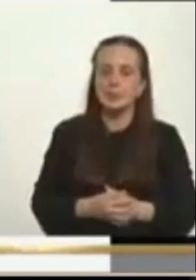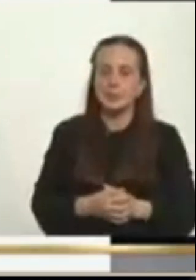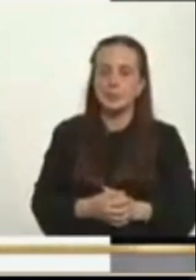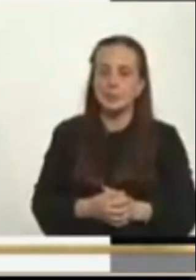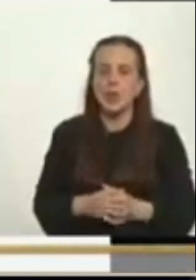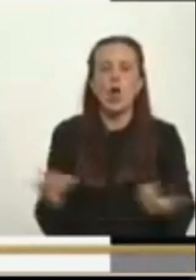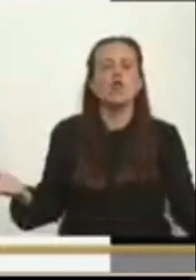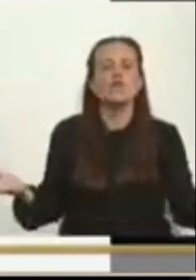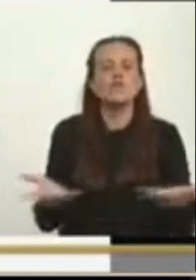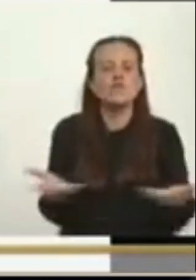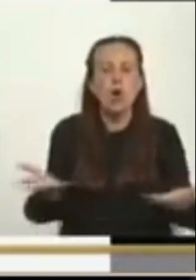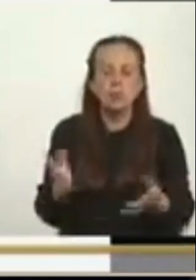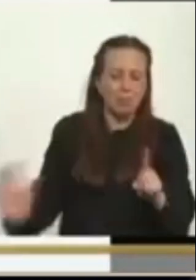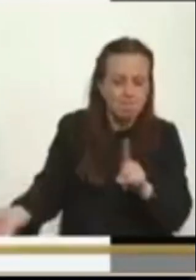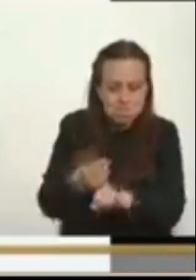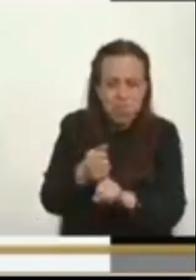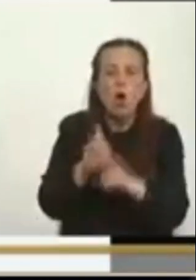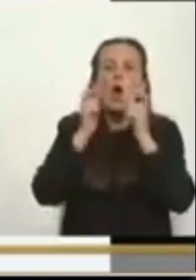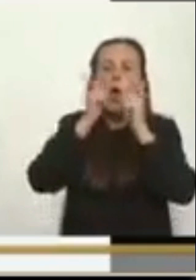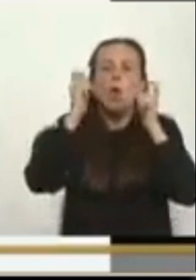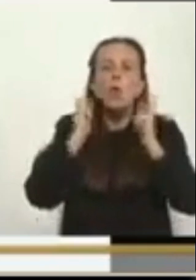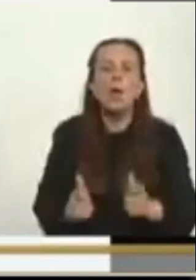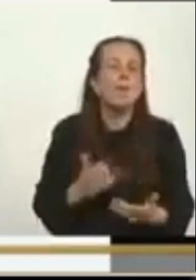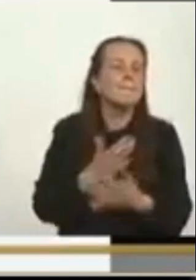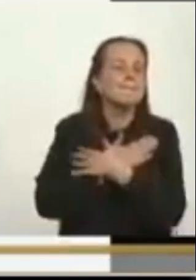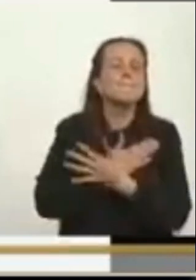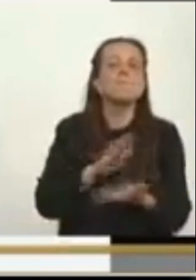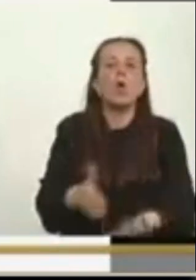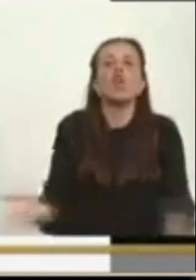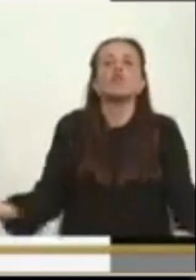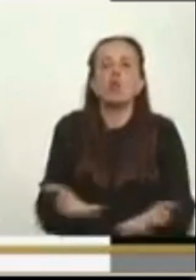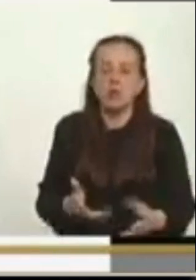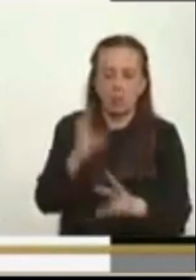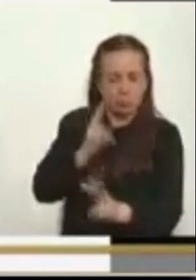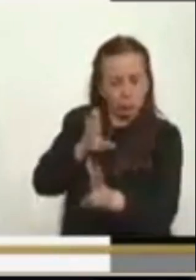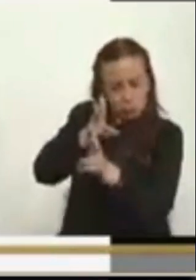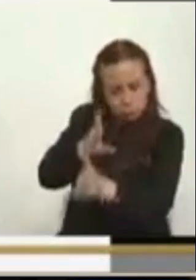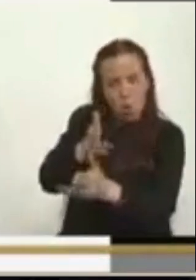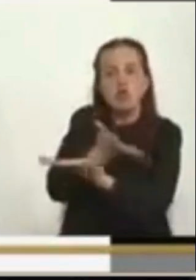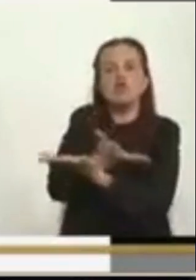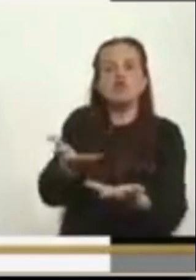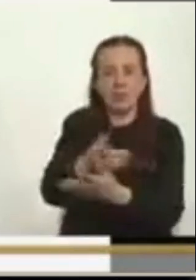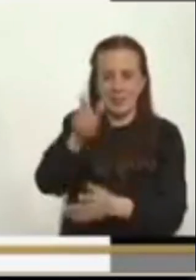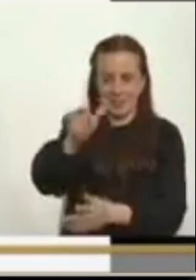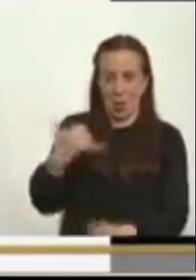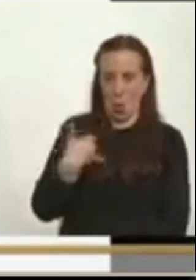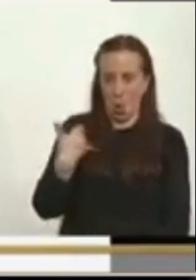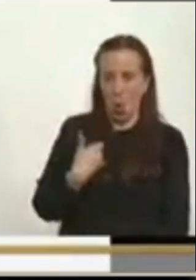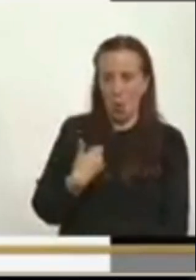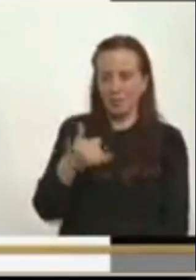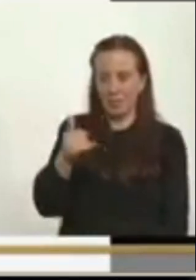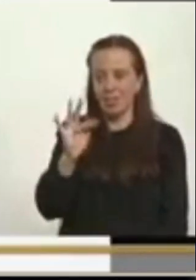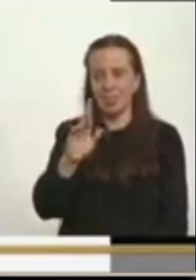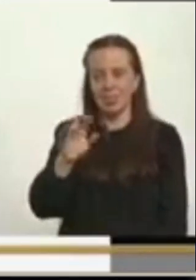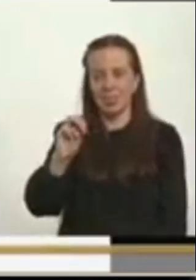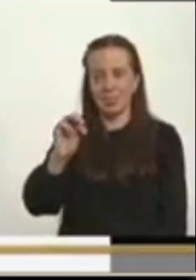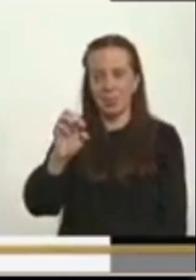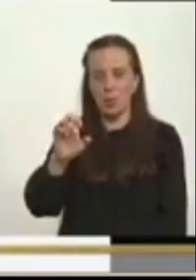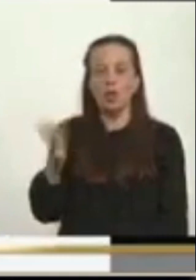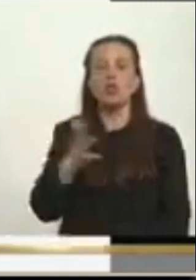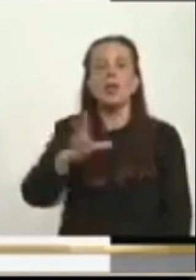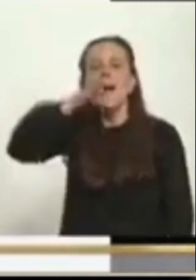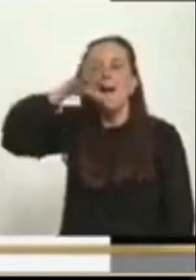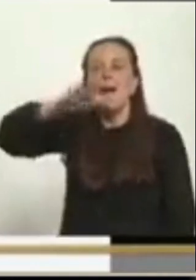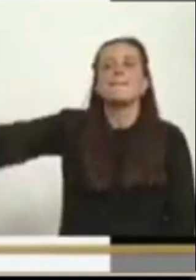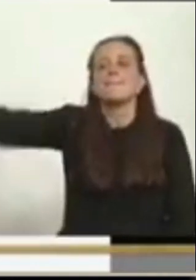¿Dónde fue encontrado el cadáver? ¿Dónde fue asesinado el joven Flower Trompeta? En la finca de